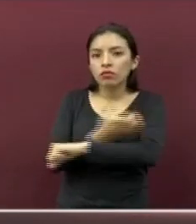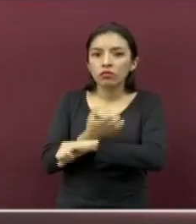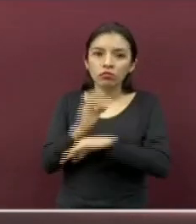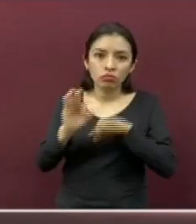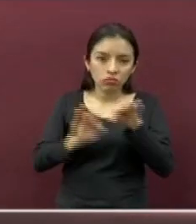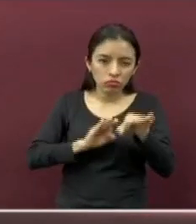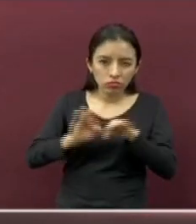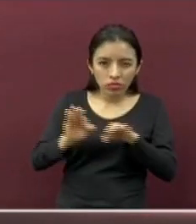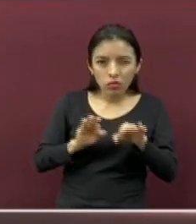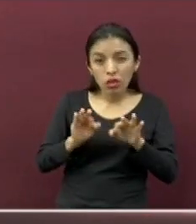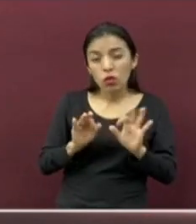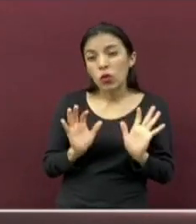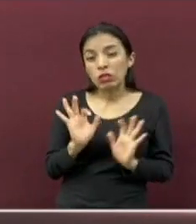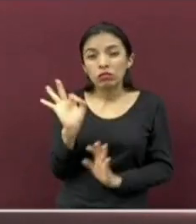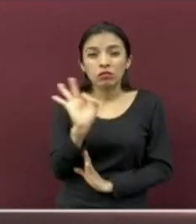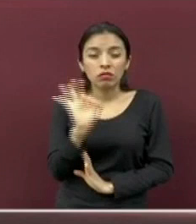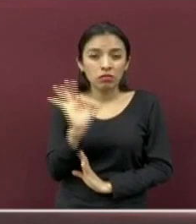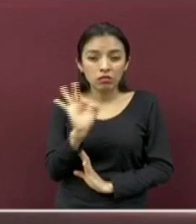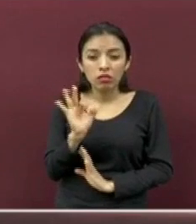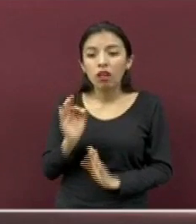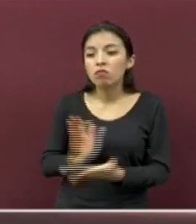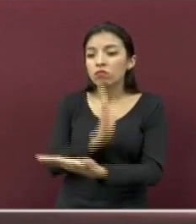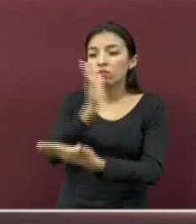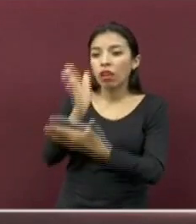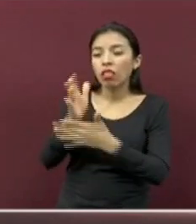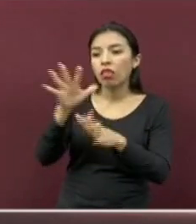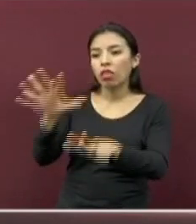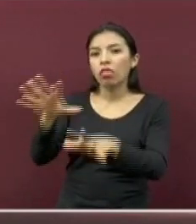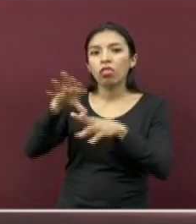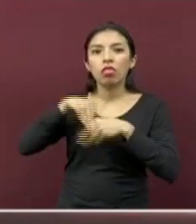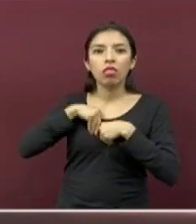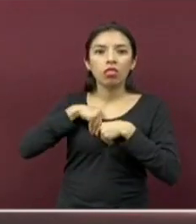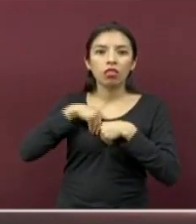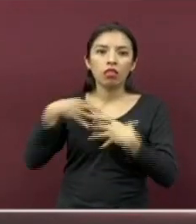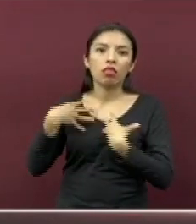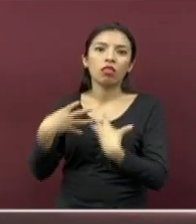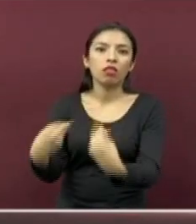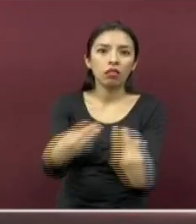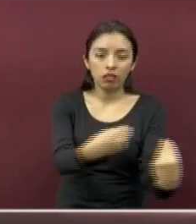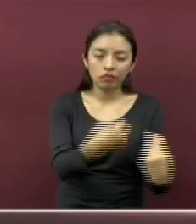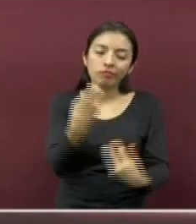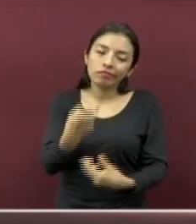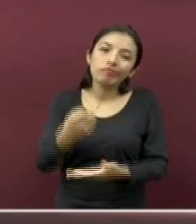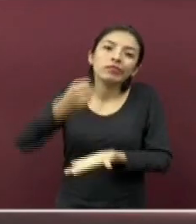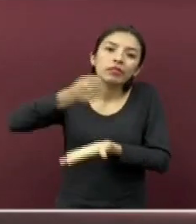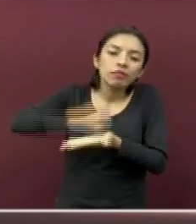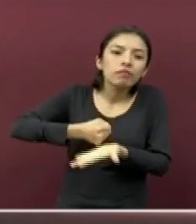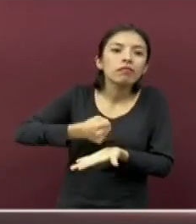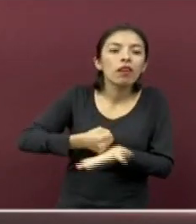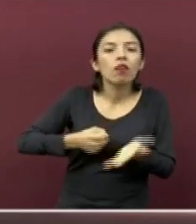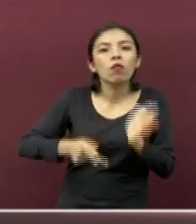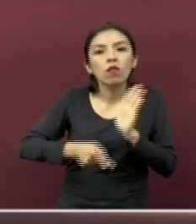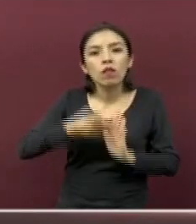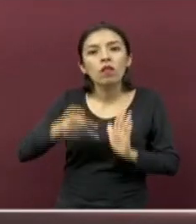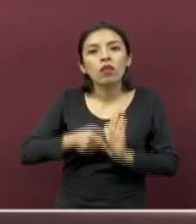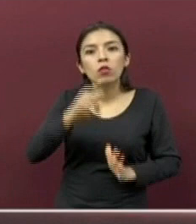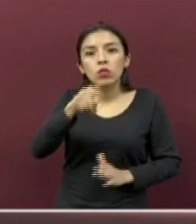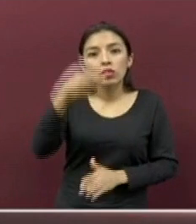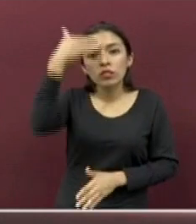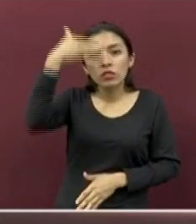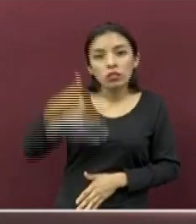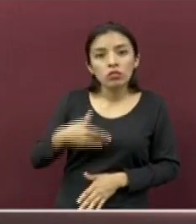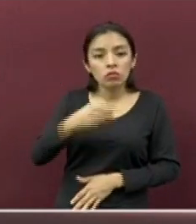de trabajo o en cualquier lugar en donde se encuentren. Es por ello que insistimos en darles a conocer los